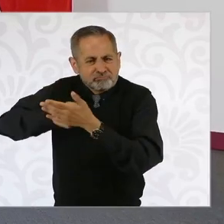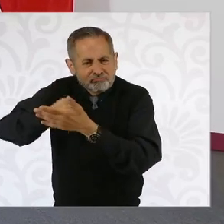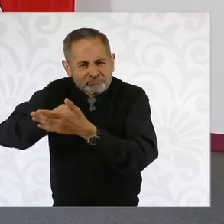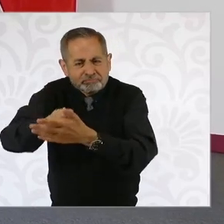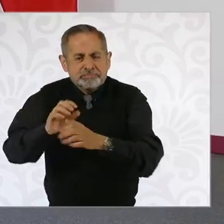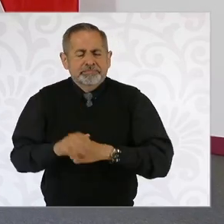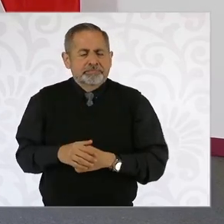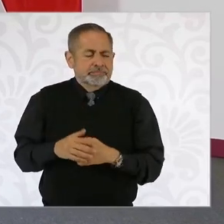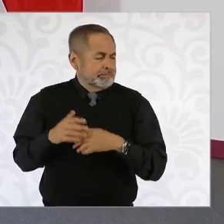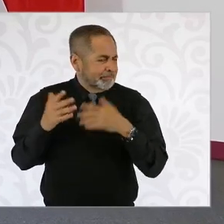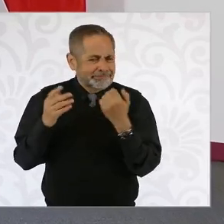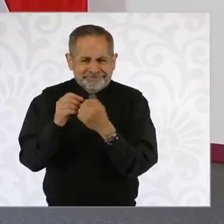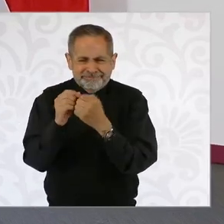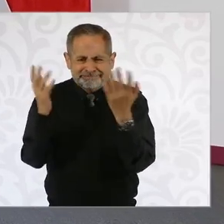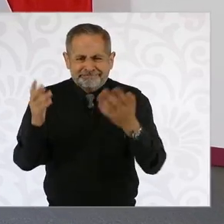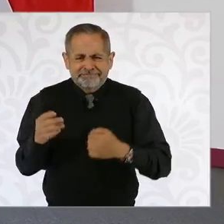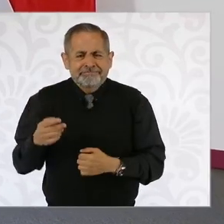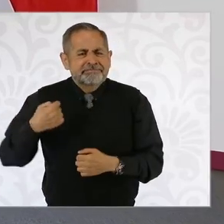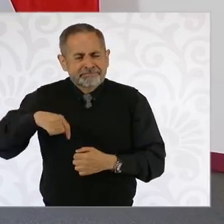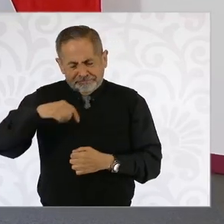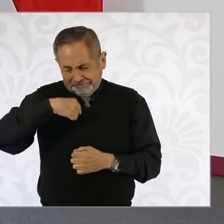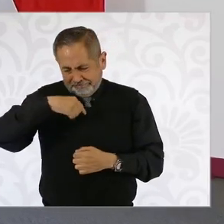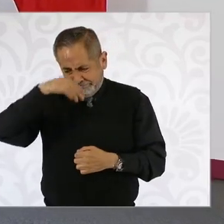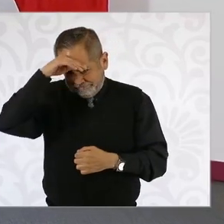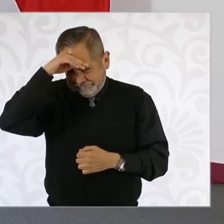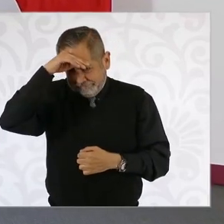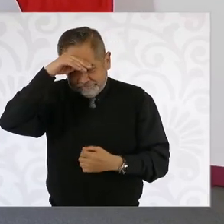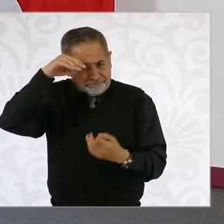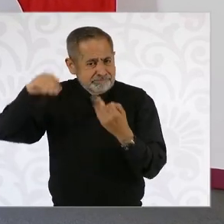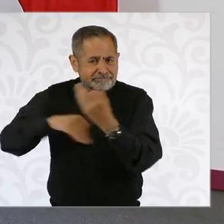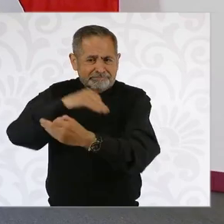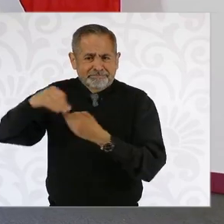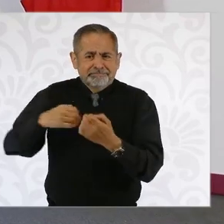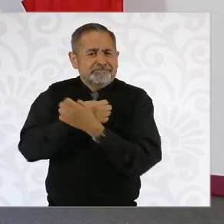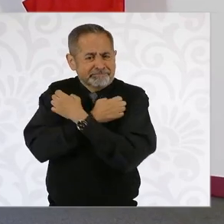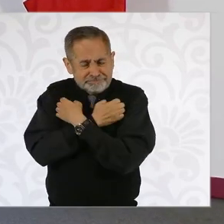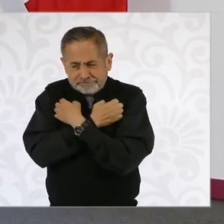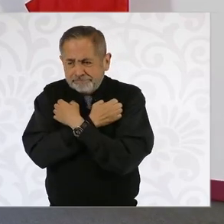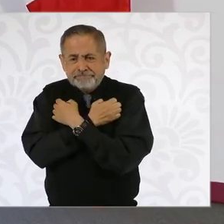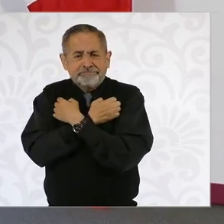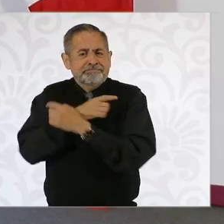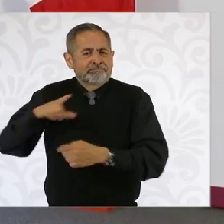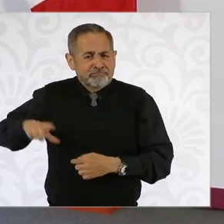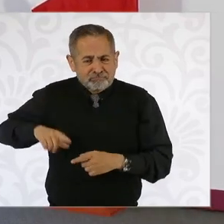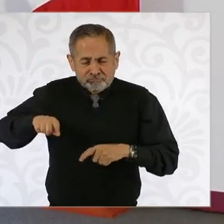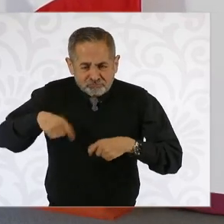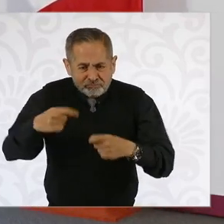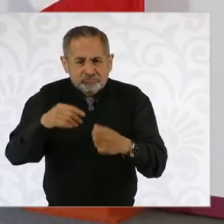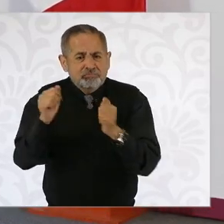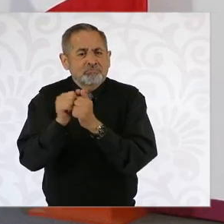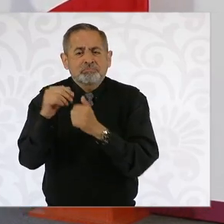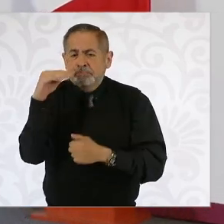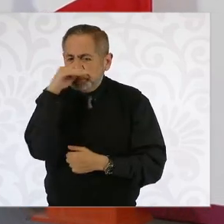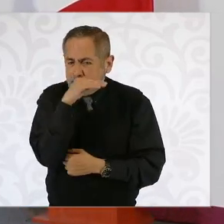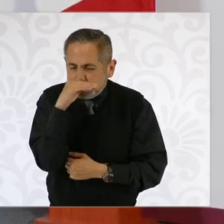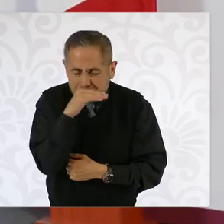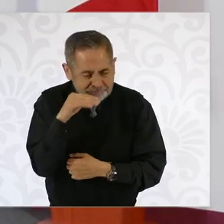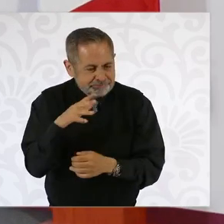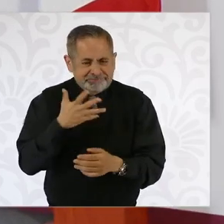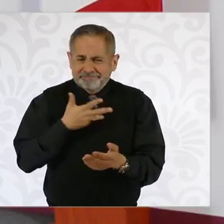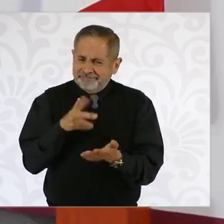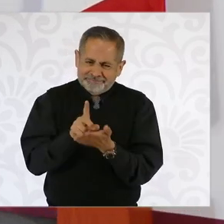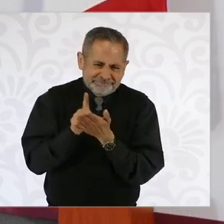Por supuesto que nosotros, yo pienso que toda la educación que imparte el Estado debe ser gratuita, porque es un